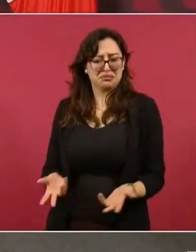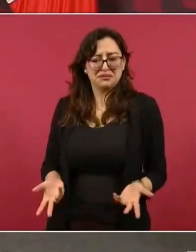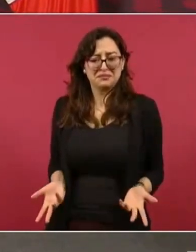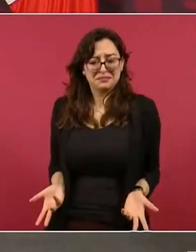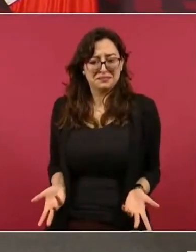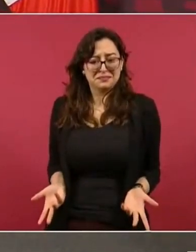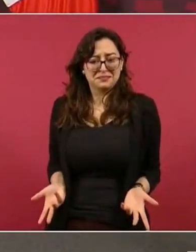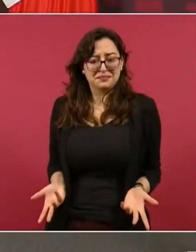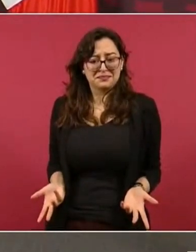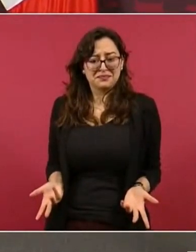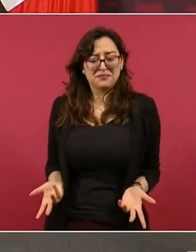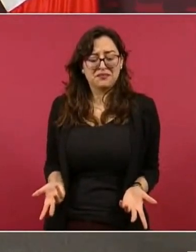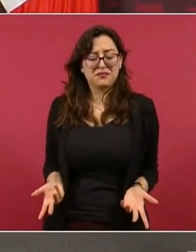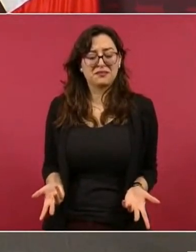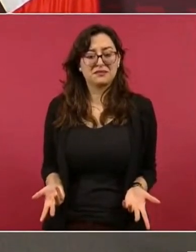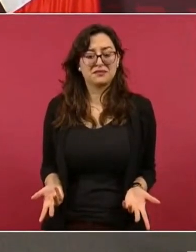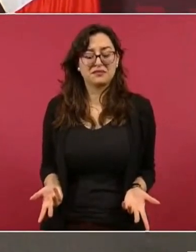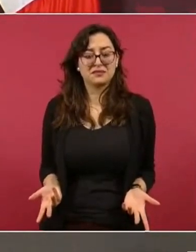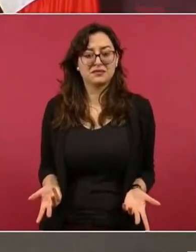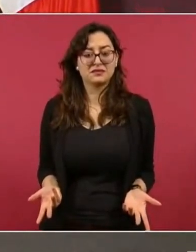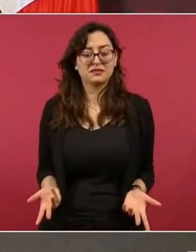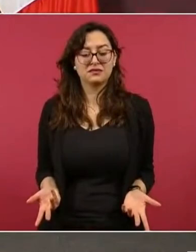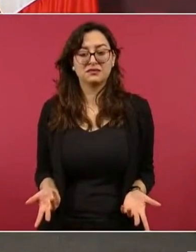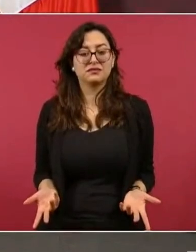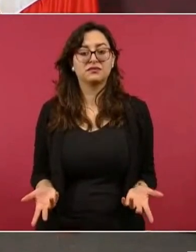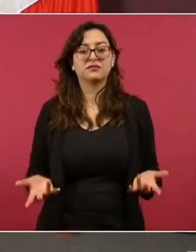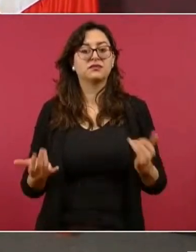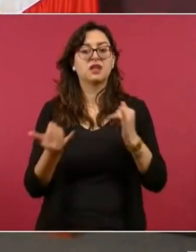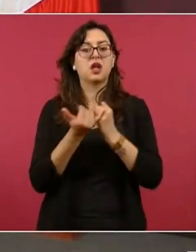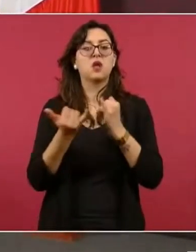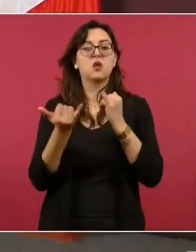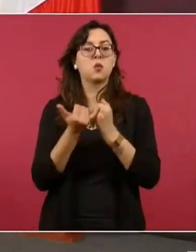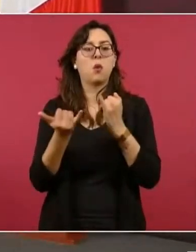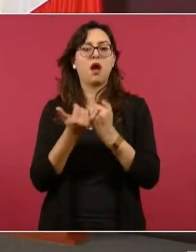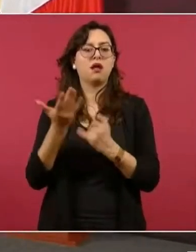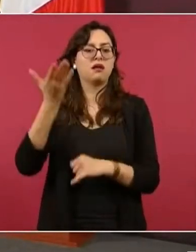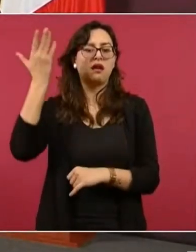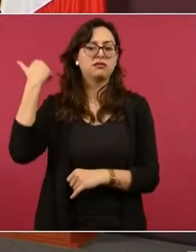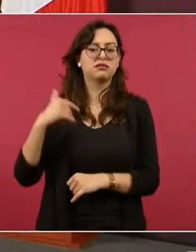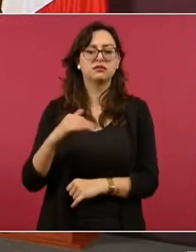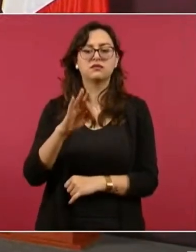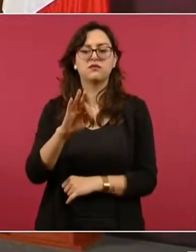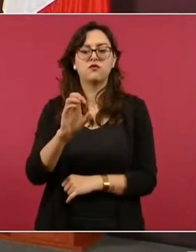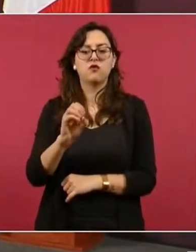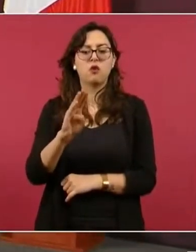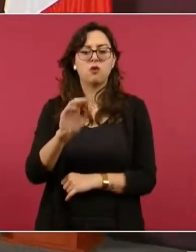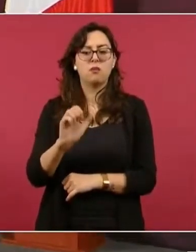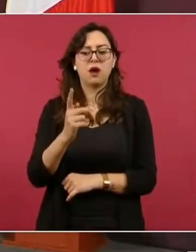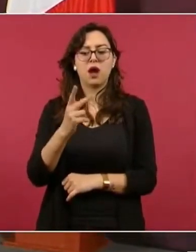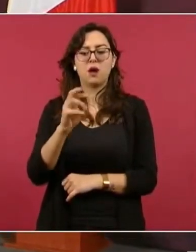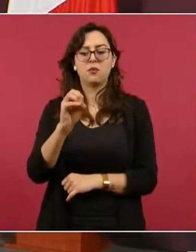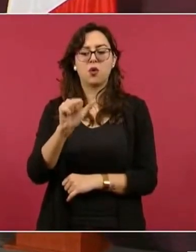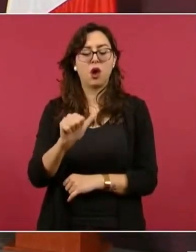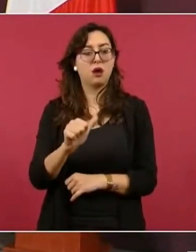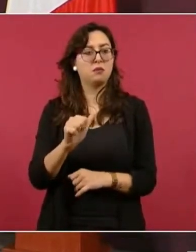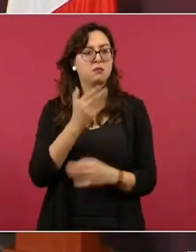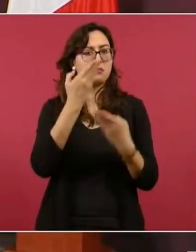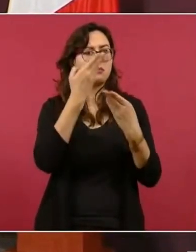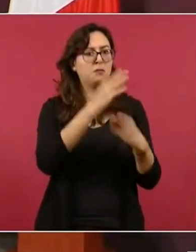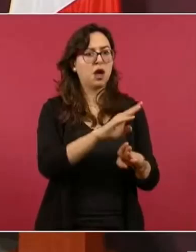Fue como, o es como cuando lo del FOAPROA, bancos quebrados,